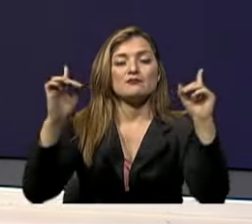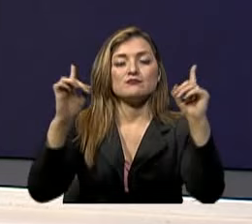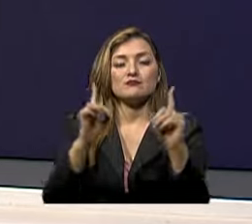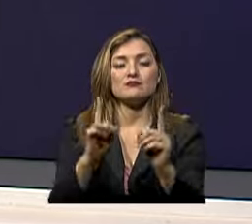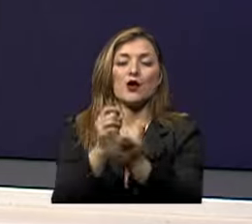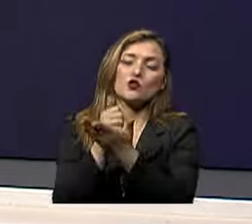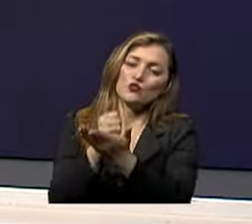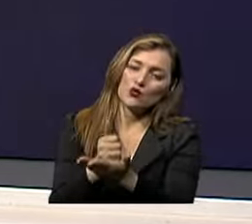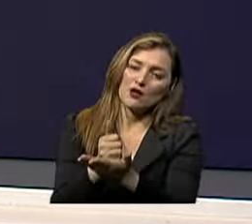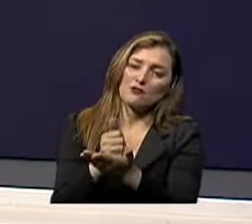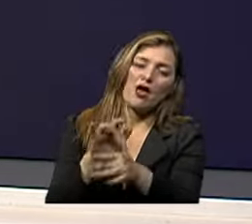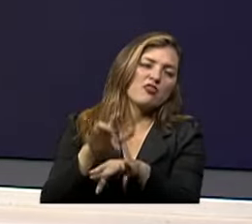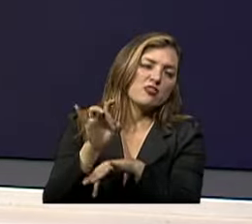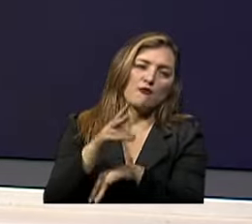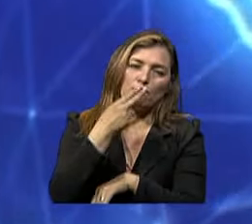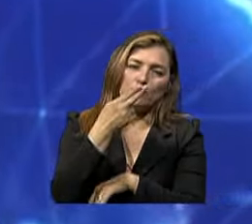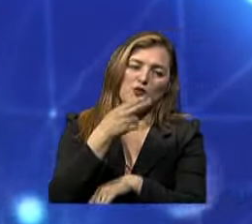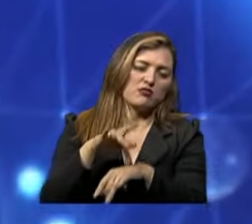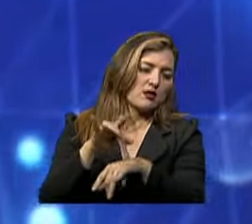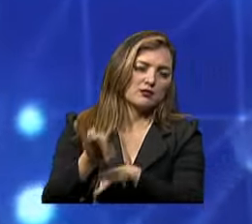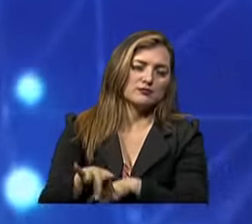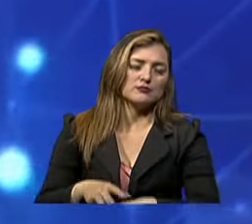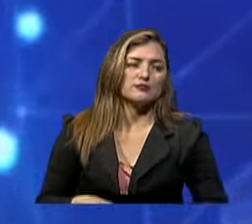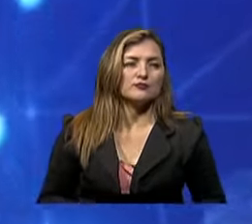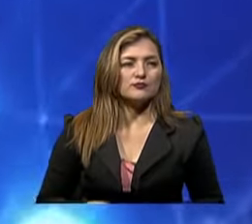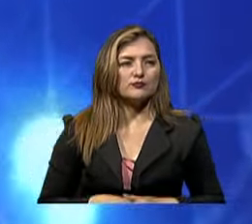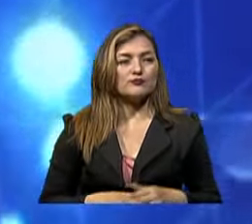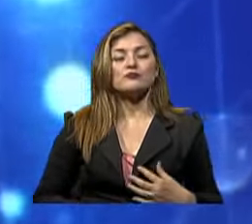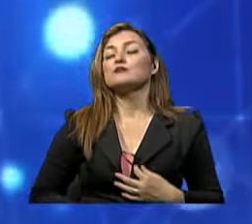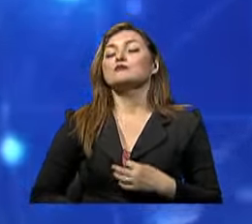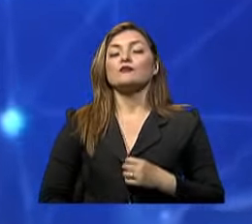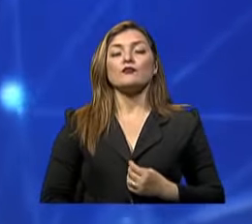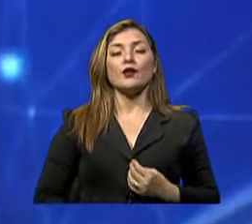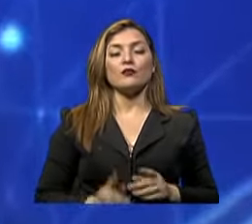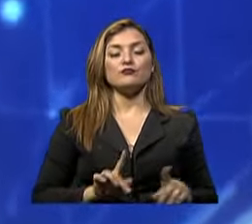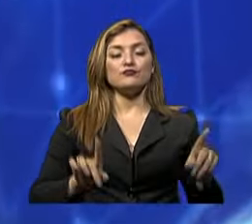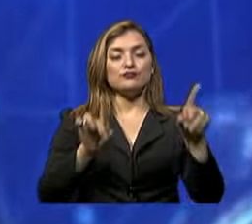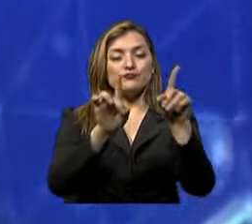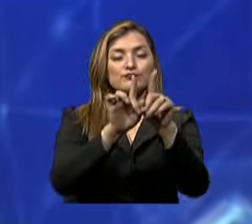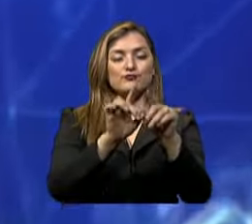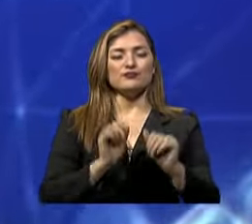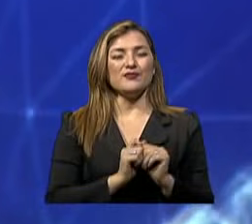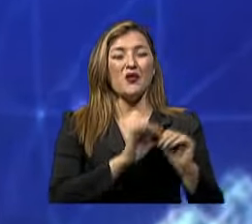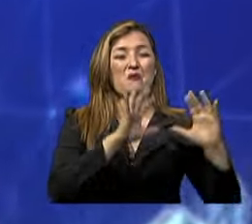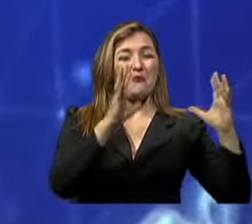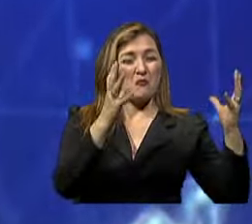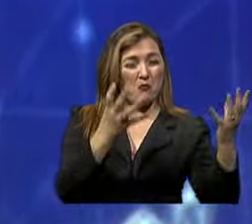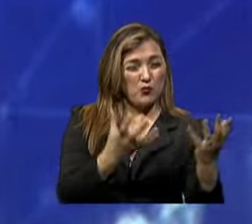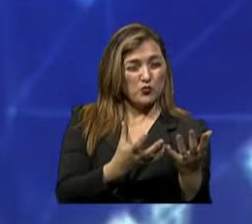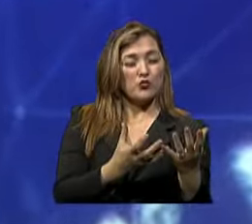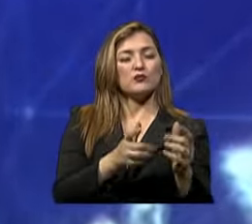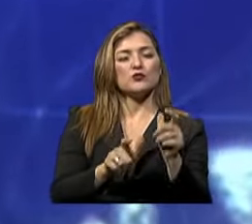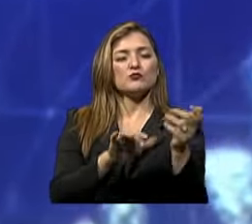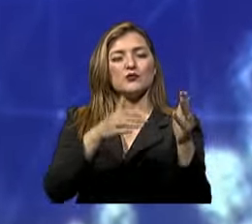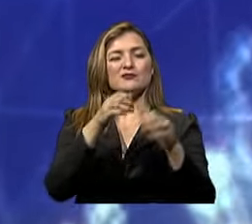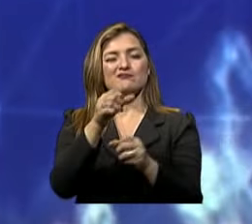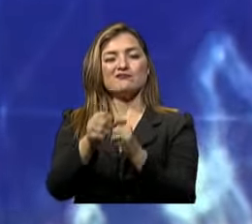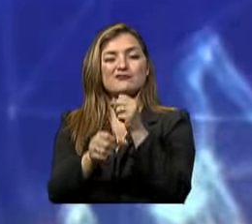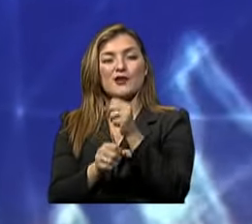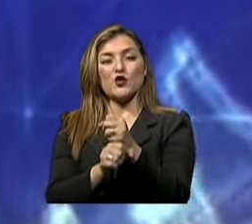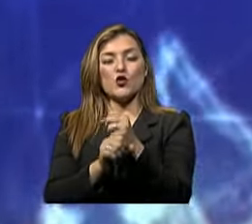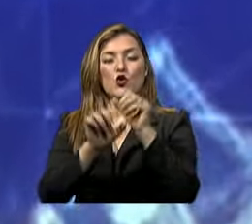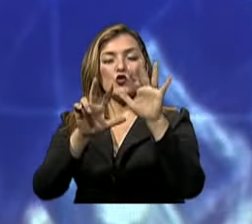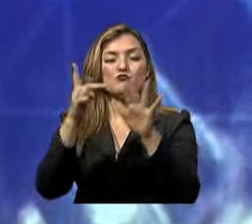ayudarle Para que deje de fumar Tenga en cuenta Este dato En el mundo 8 millones de personas Mueren al año Por fumar